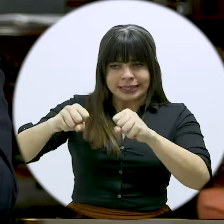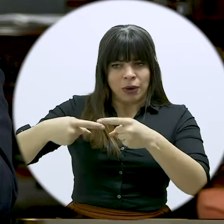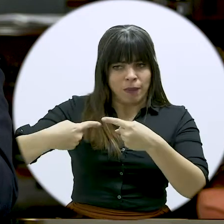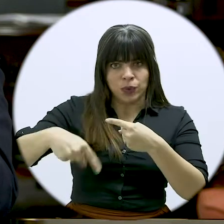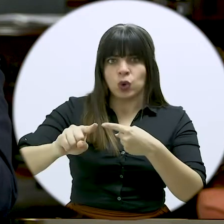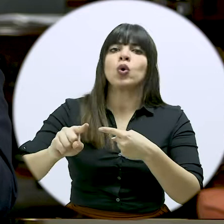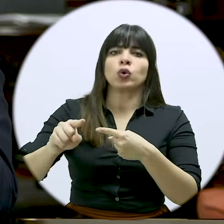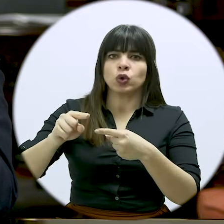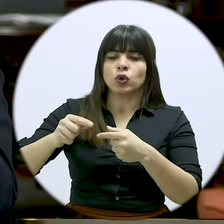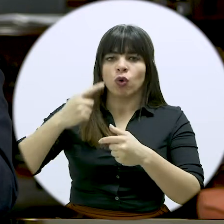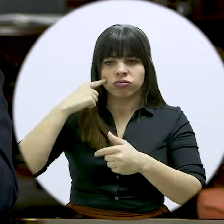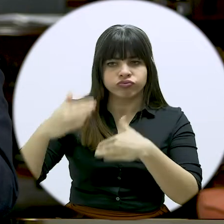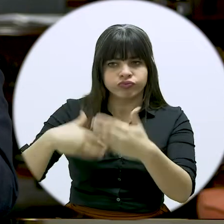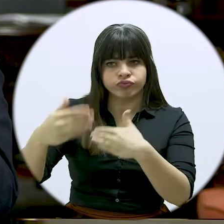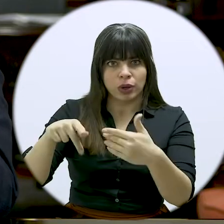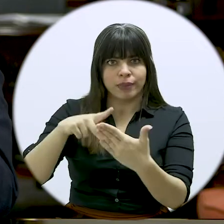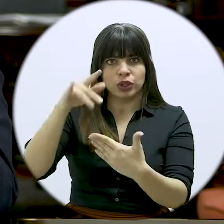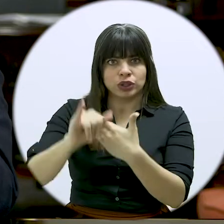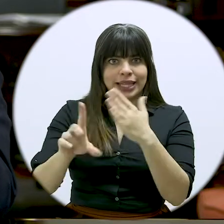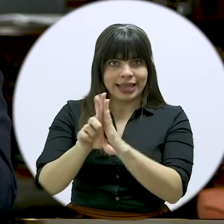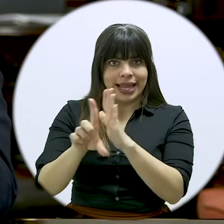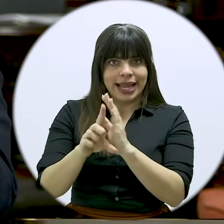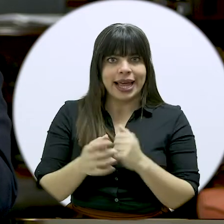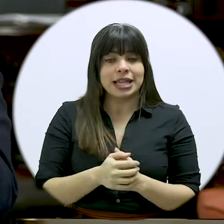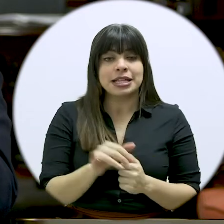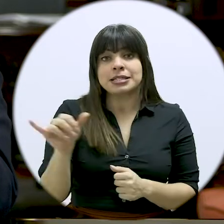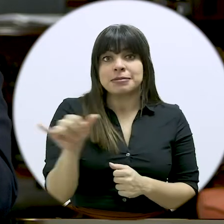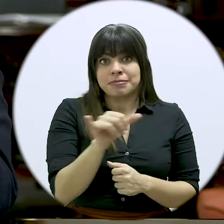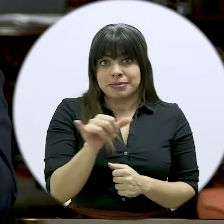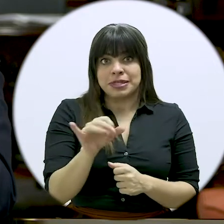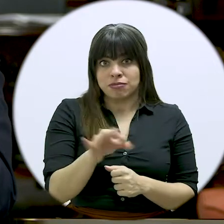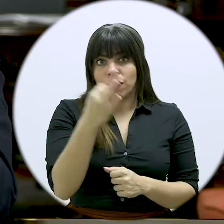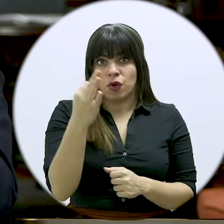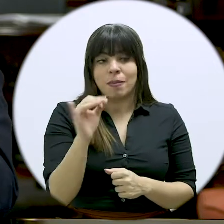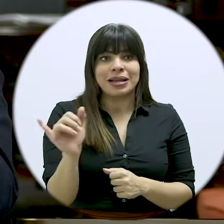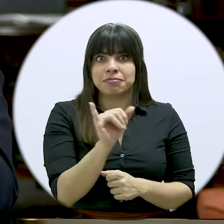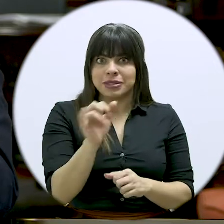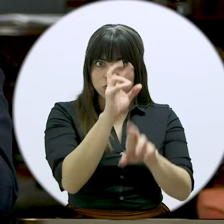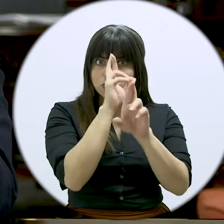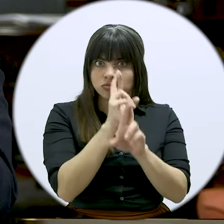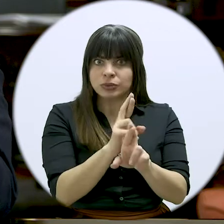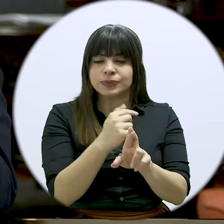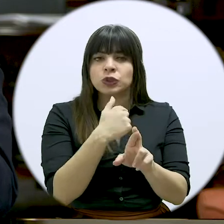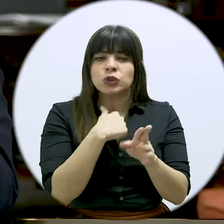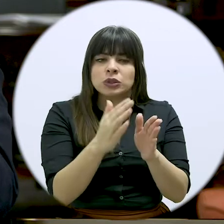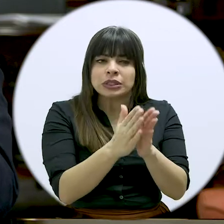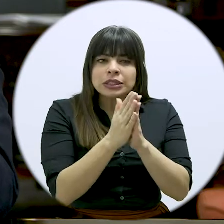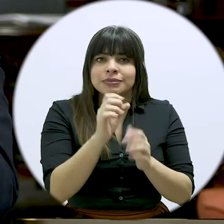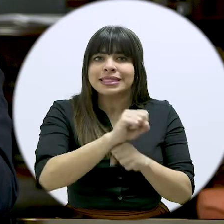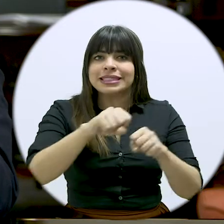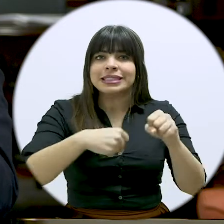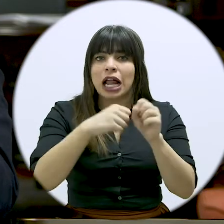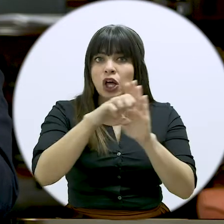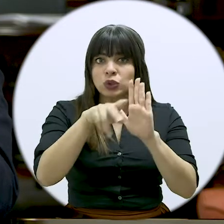retomar con prontitud el avance de este proyecto de ley. Con la misma condición y con el mismo respeto,